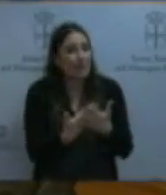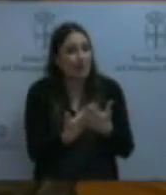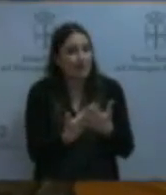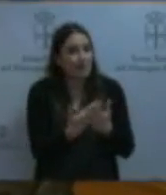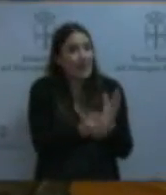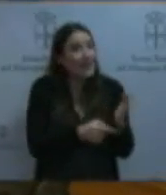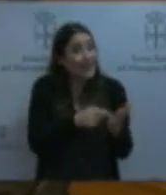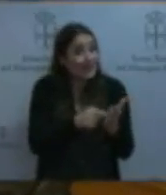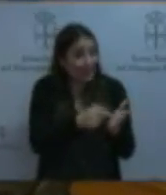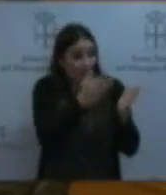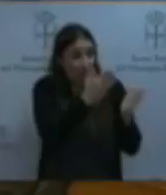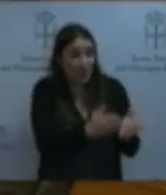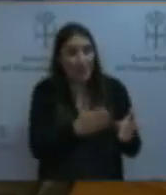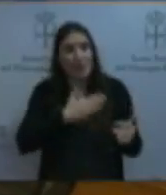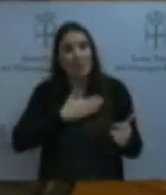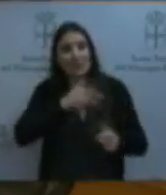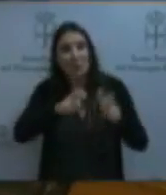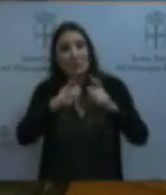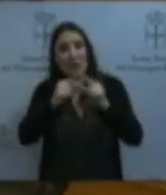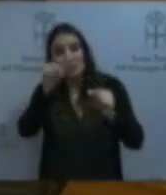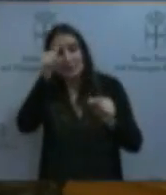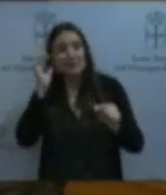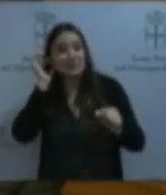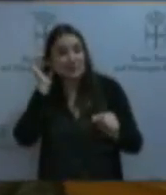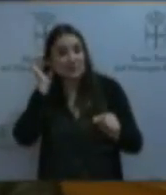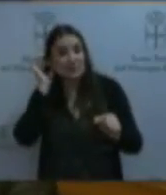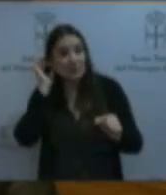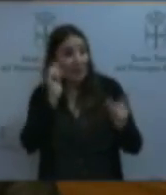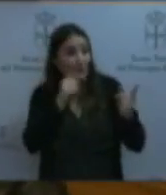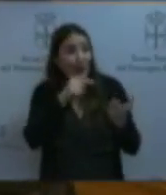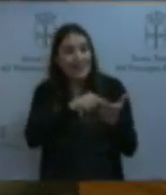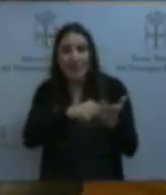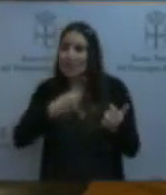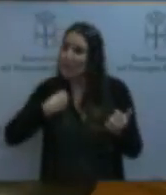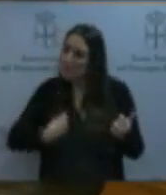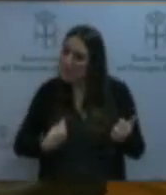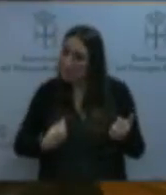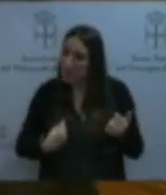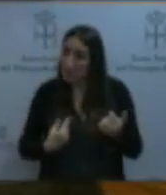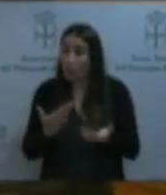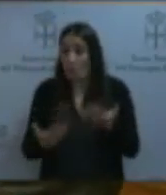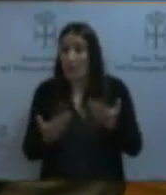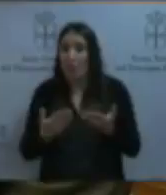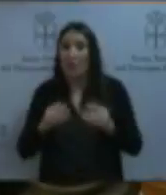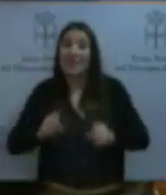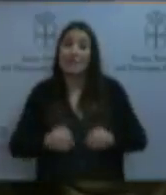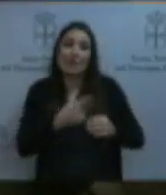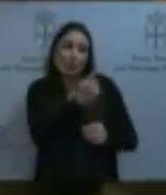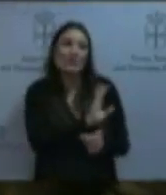de exigencia con el patrimonio de los asturianos y asturianas que tiene para con los edificios que usted habita. Muchas gracias.